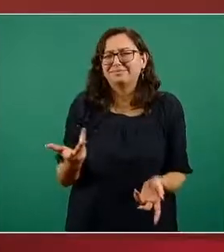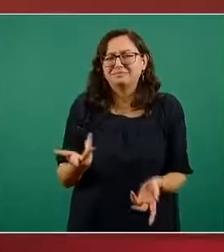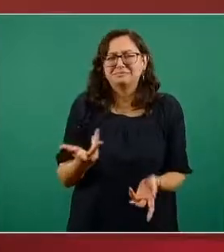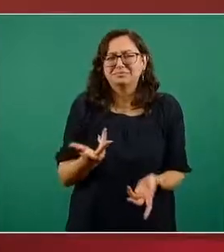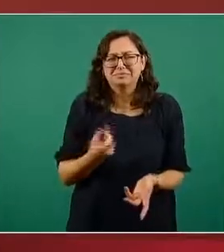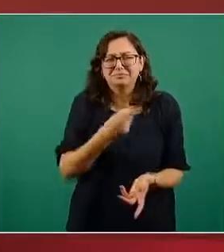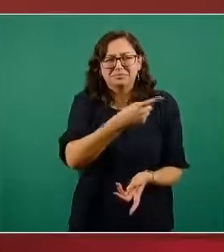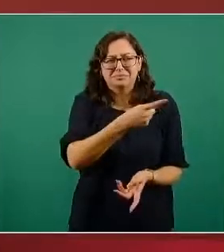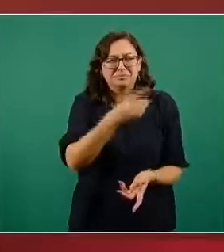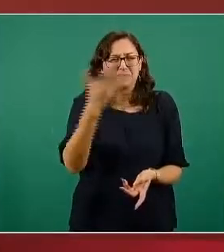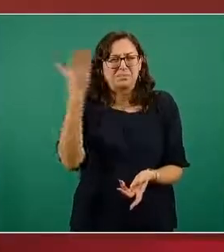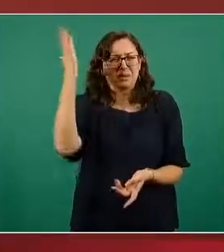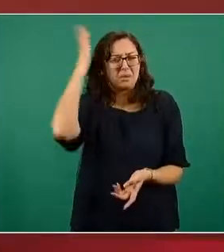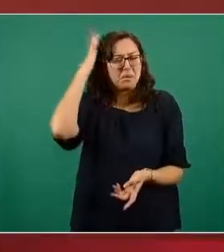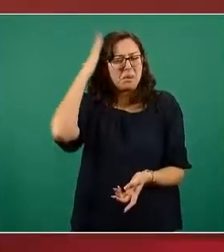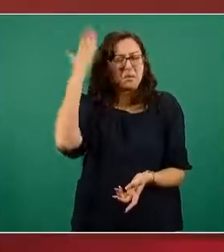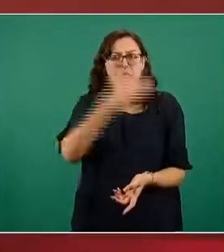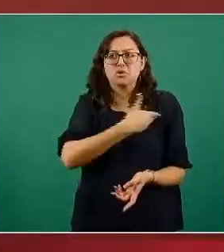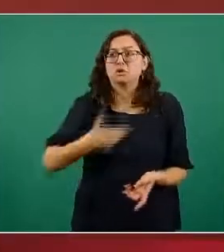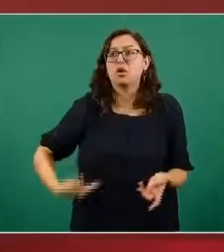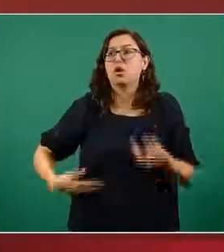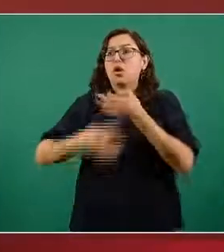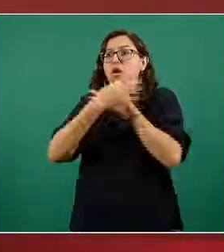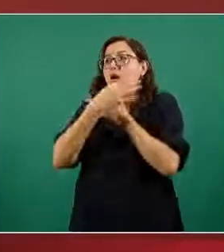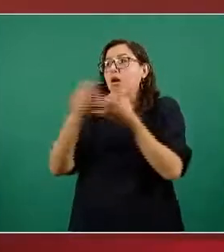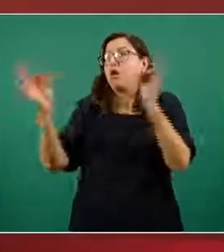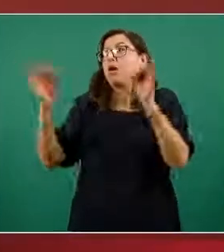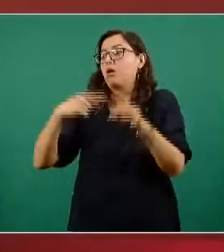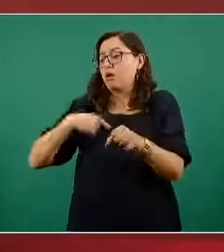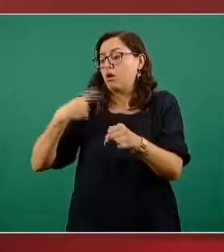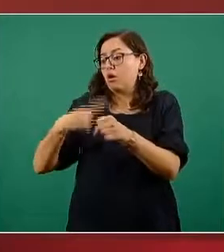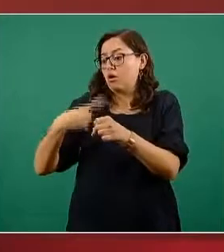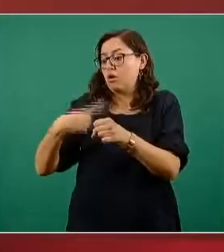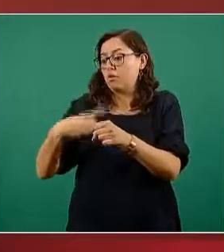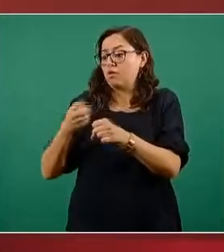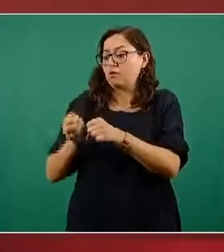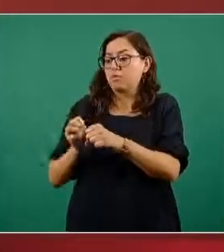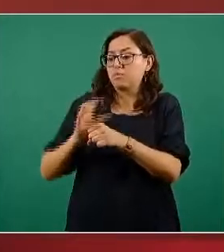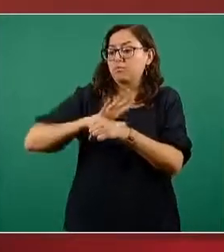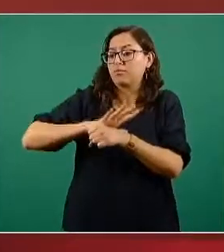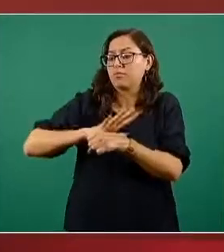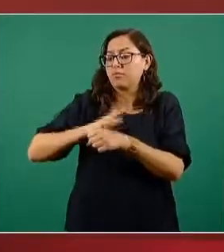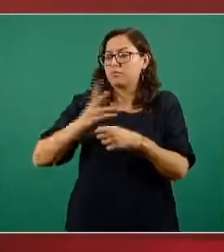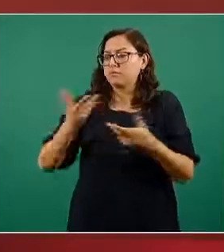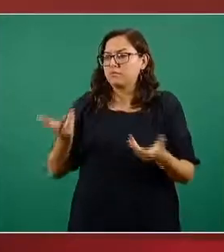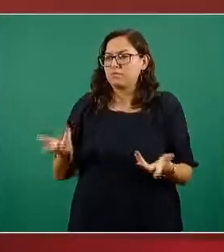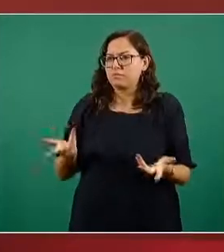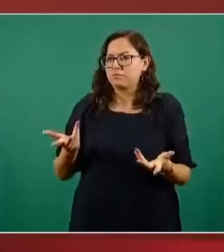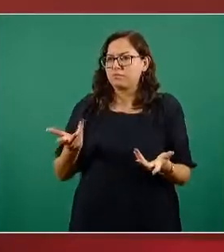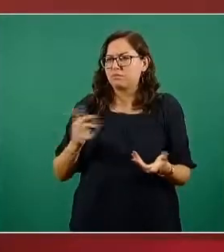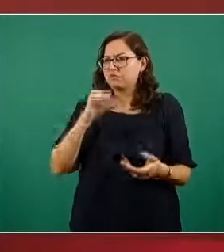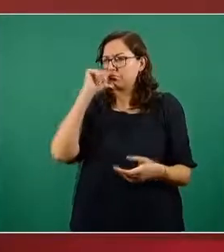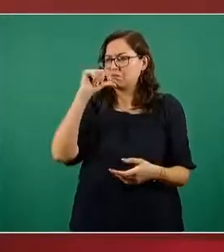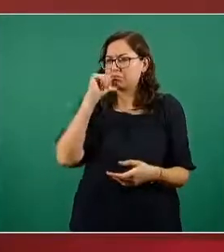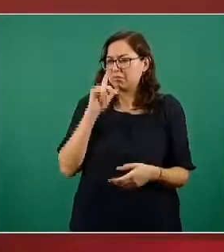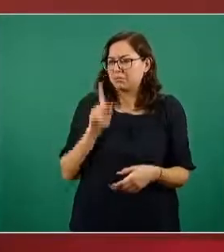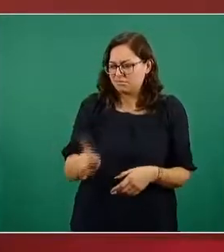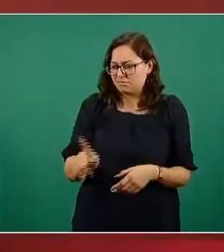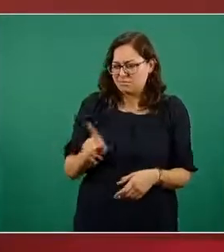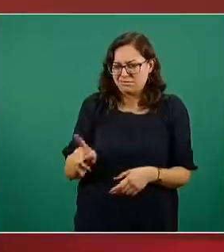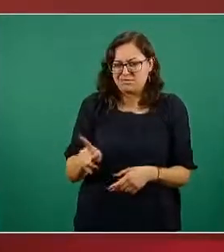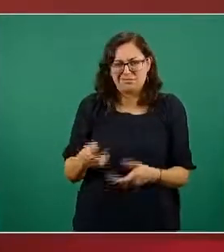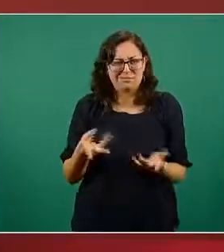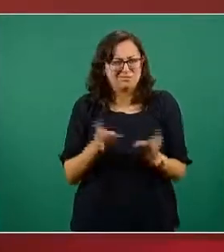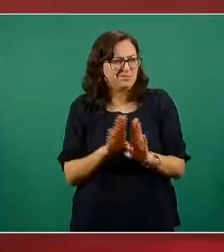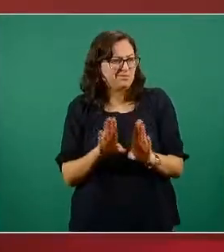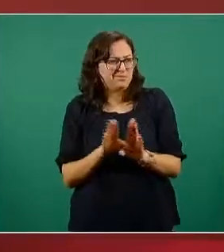motivación de un jefe de estado anunciar que tiene una enfermedad que no tiene sería completamente descabellado y evidentemente no es